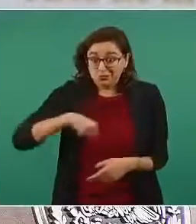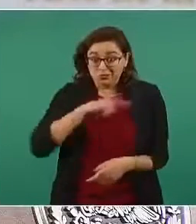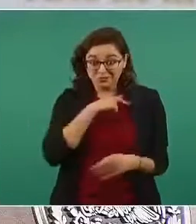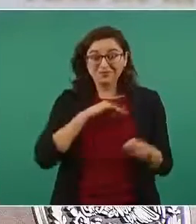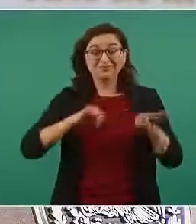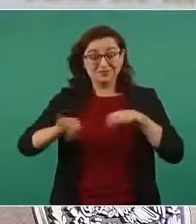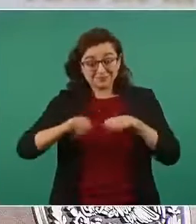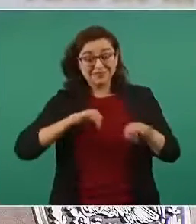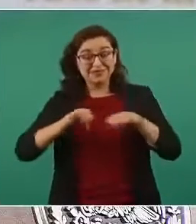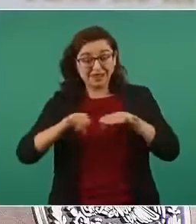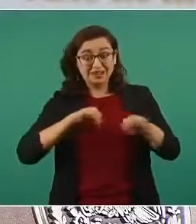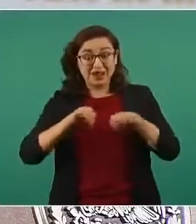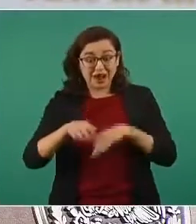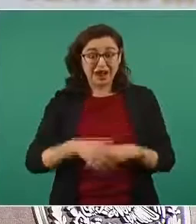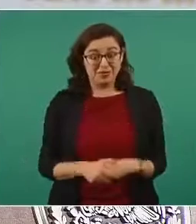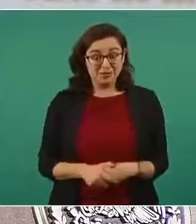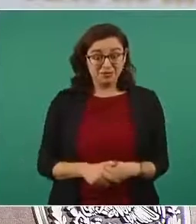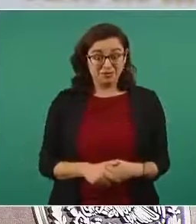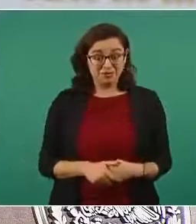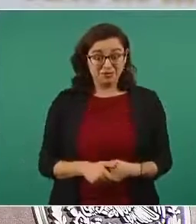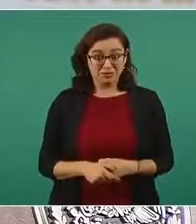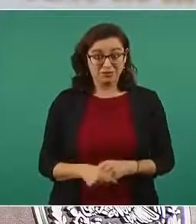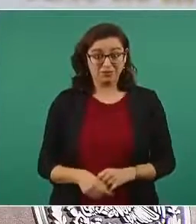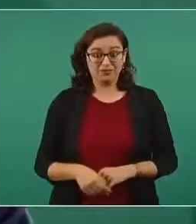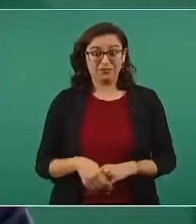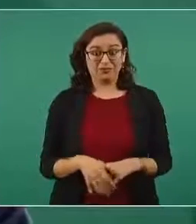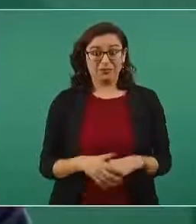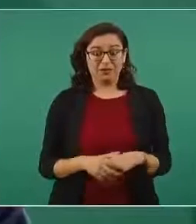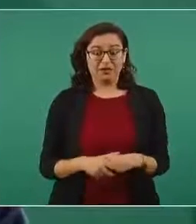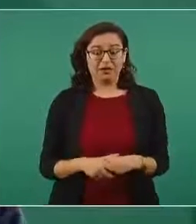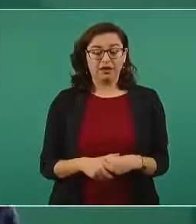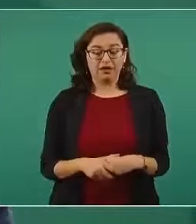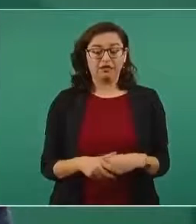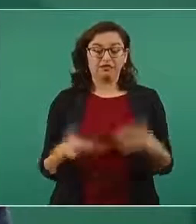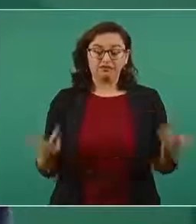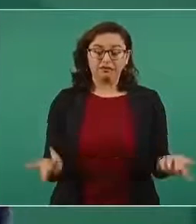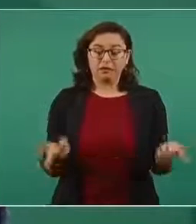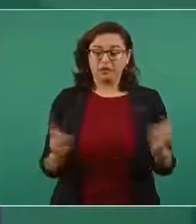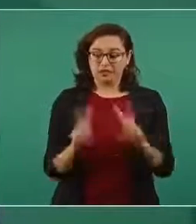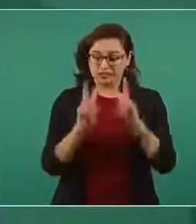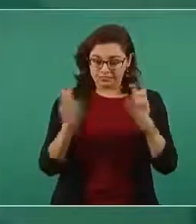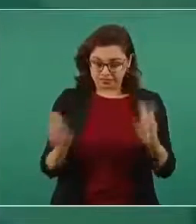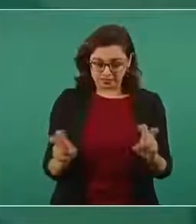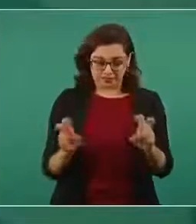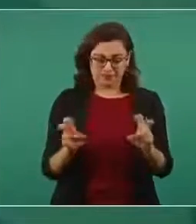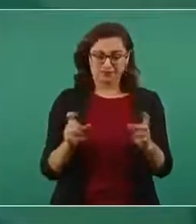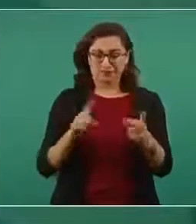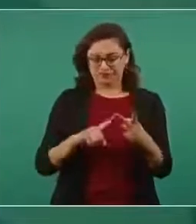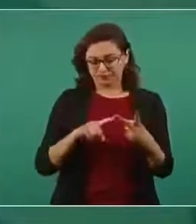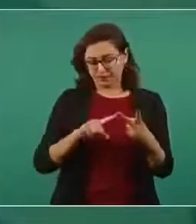en el caso por ejemplo de todos los despedidos